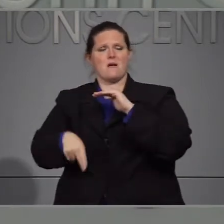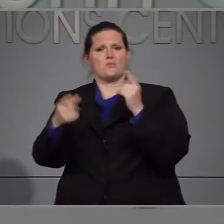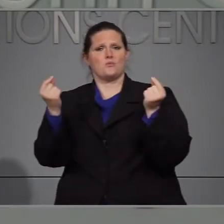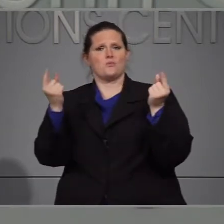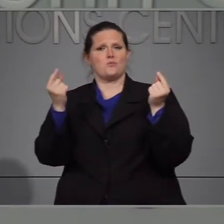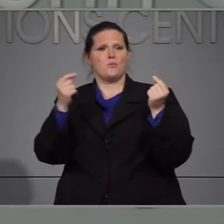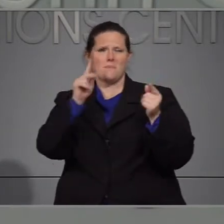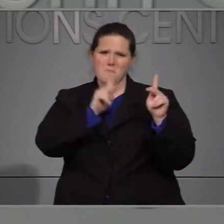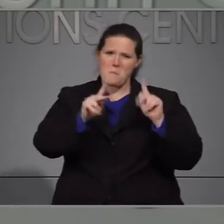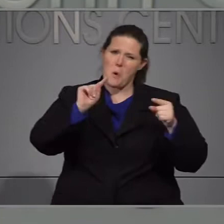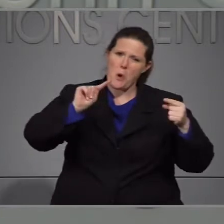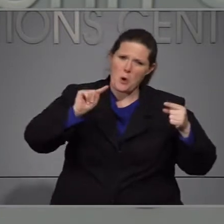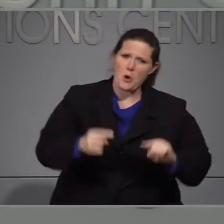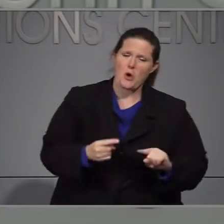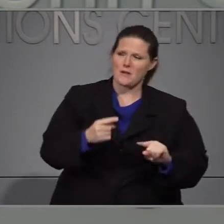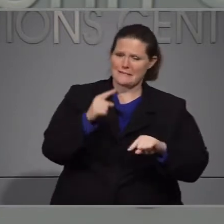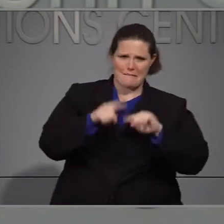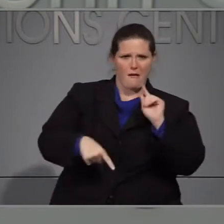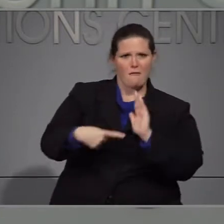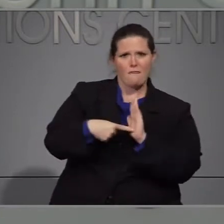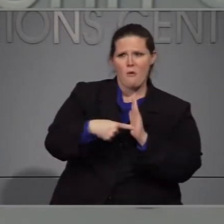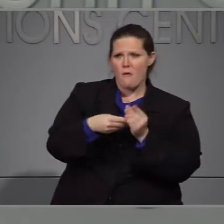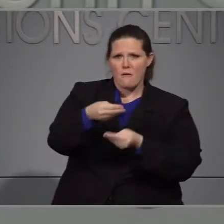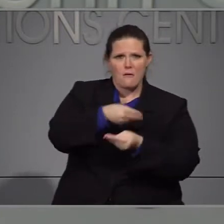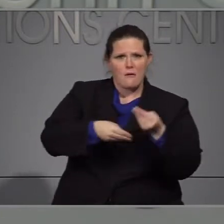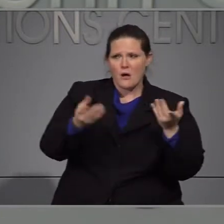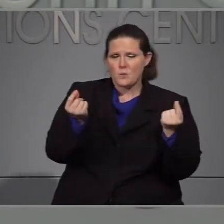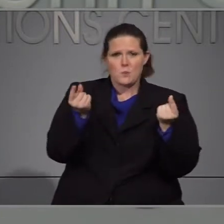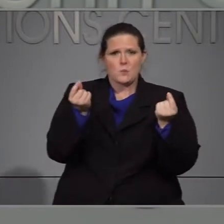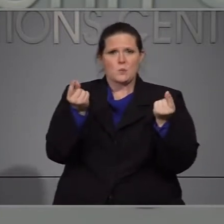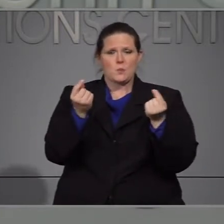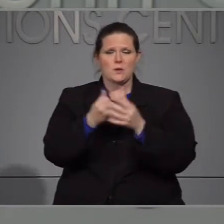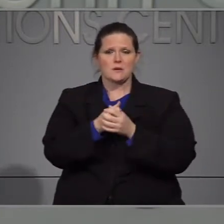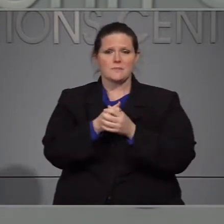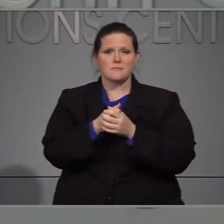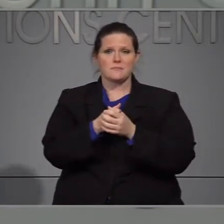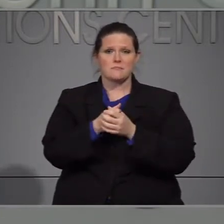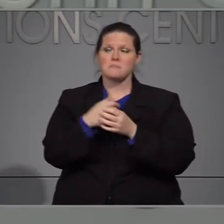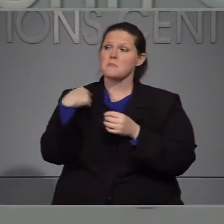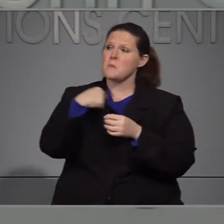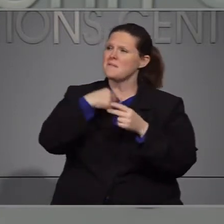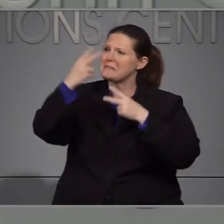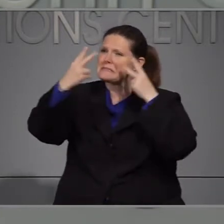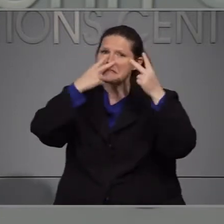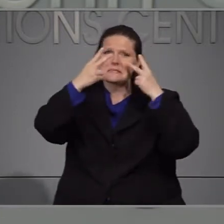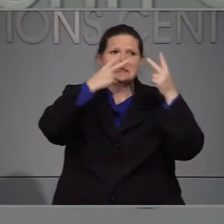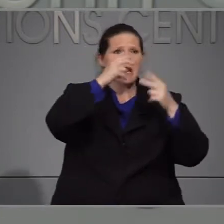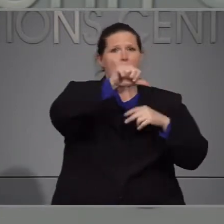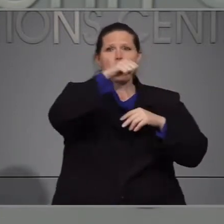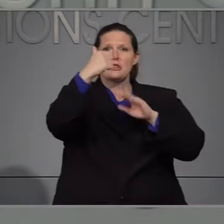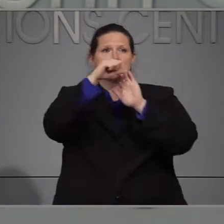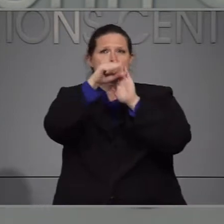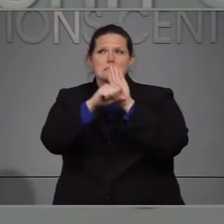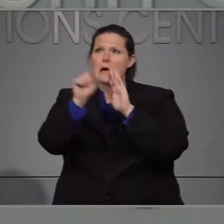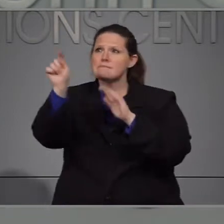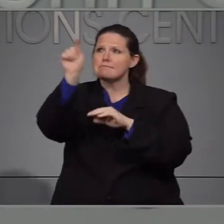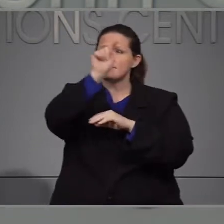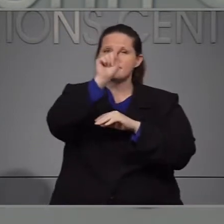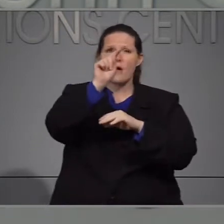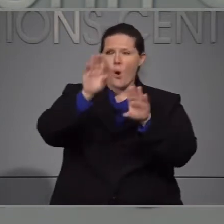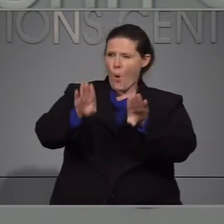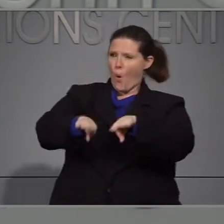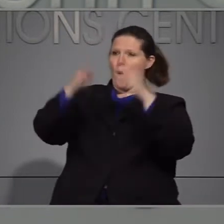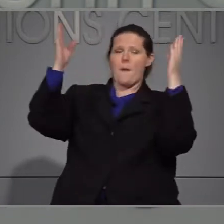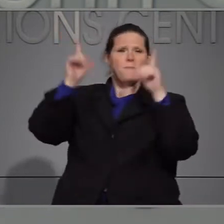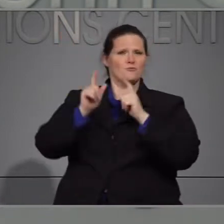sus beneficios se reducen drásticamente. Hemos visto las graves consecuencias de haber abierto muy temprano en lugares